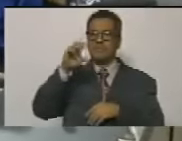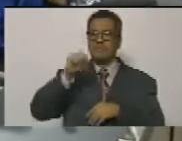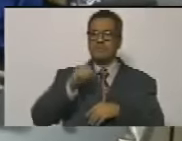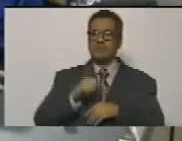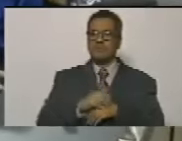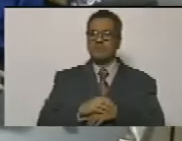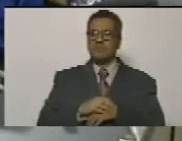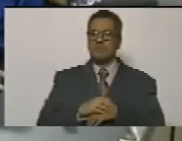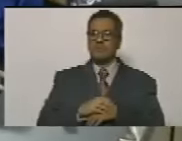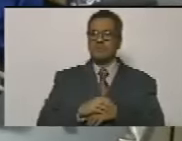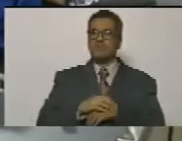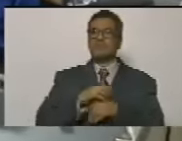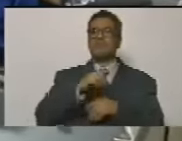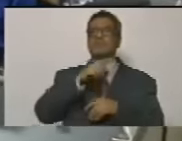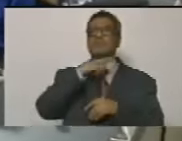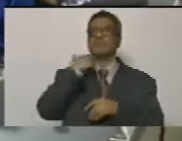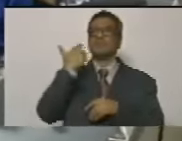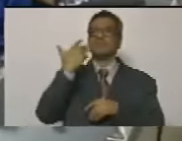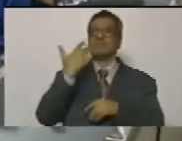murió limpio